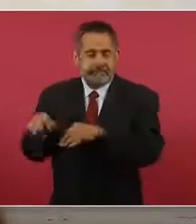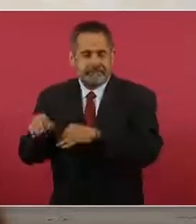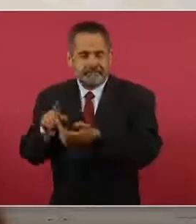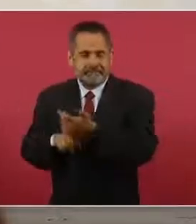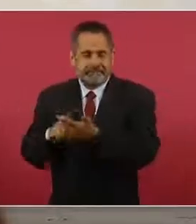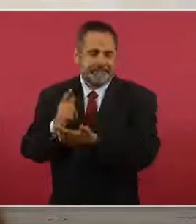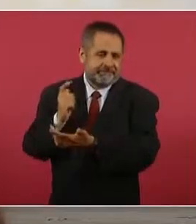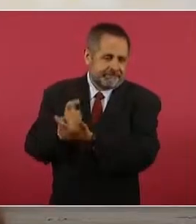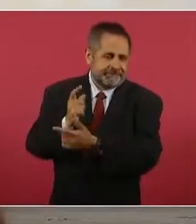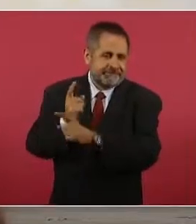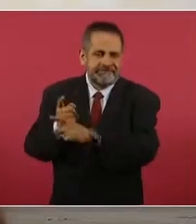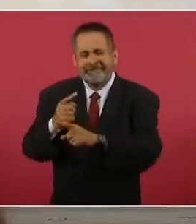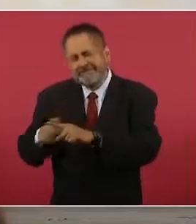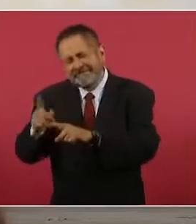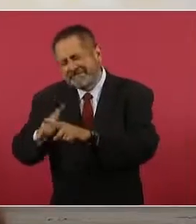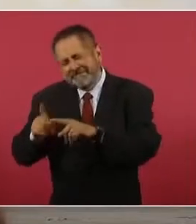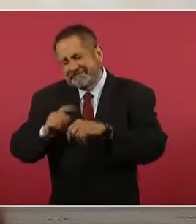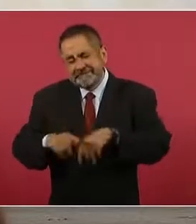amenazan, o sea,